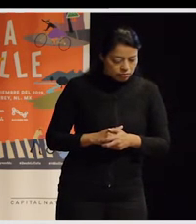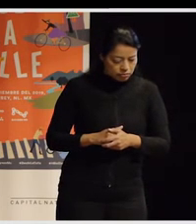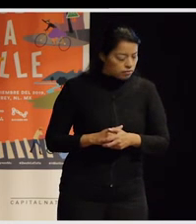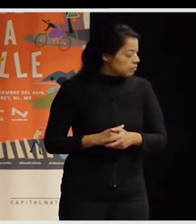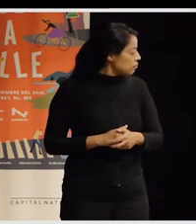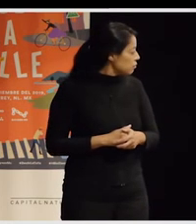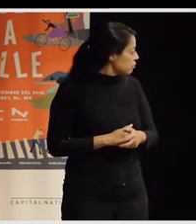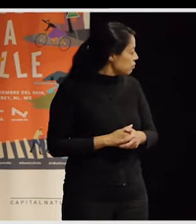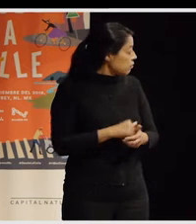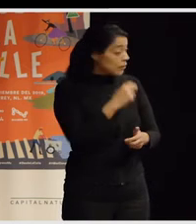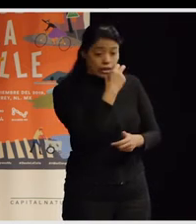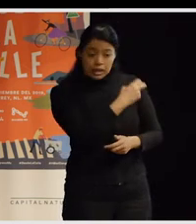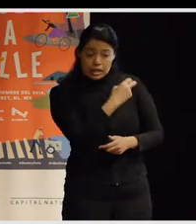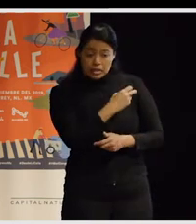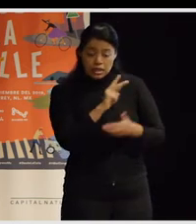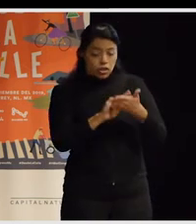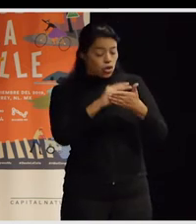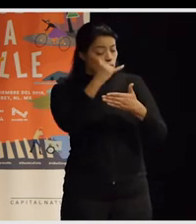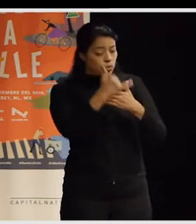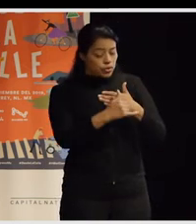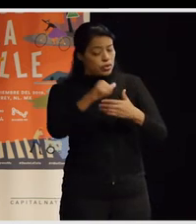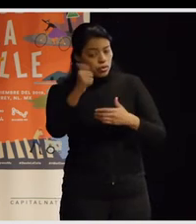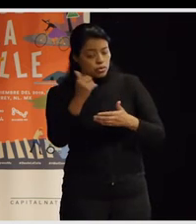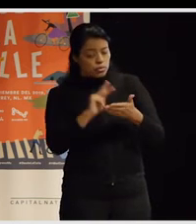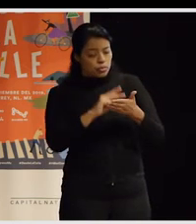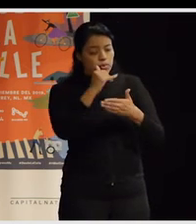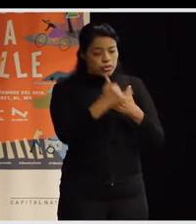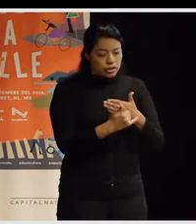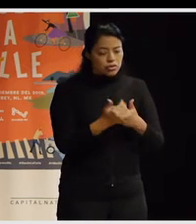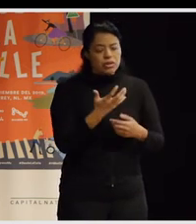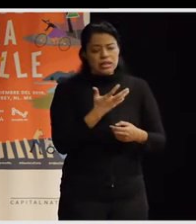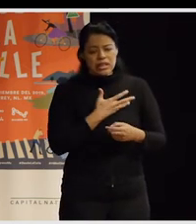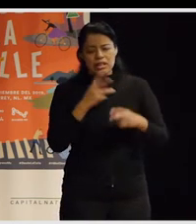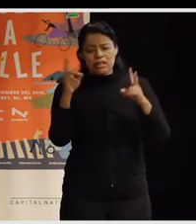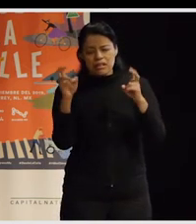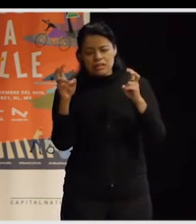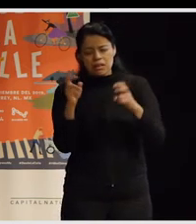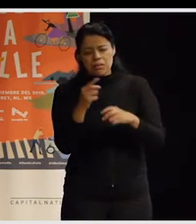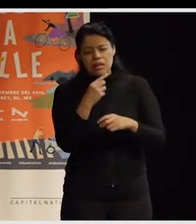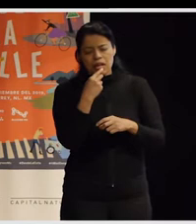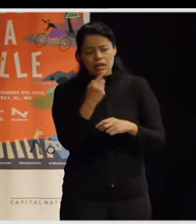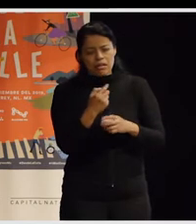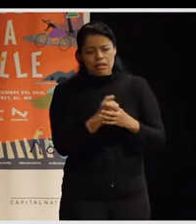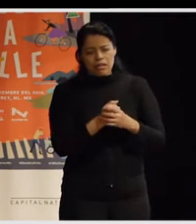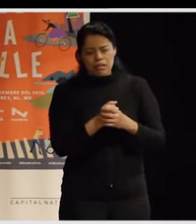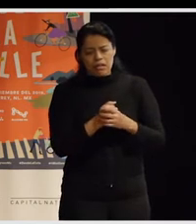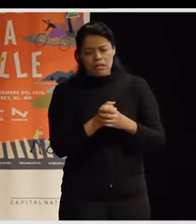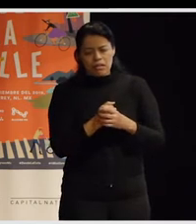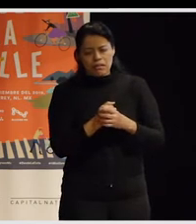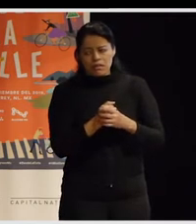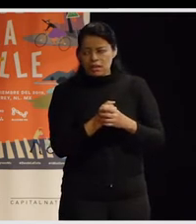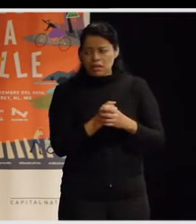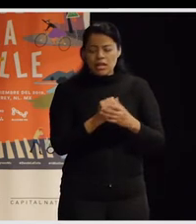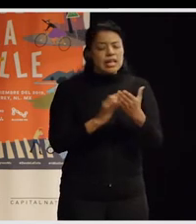Este es otro proyecto de Tolosa, de un pueblo de Guipúzcoa, que tiene que ver también digamos con la línea de mapa de la